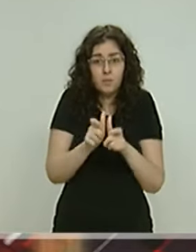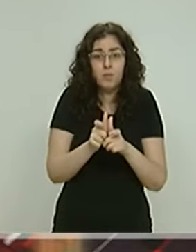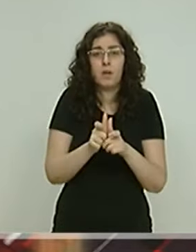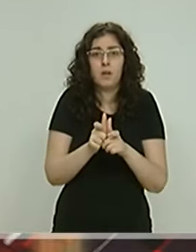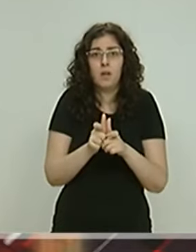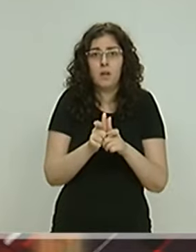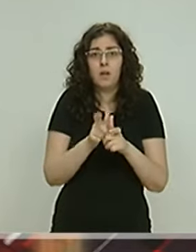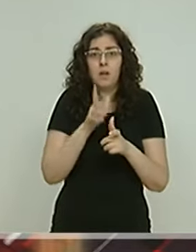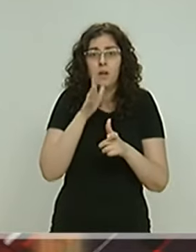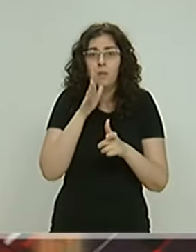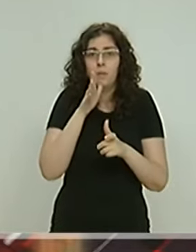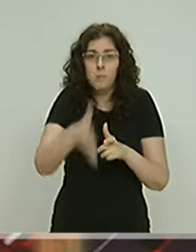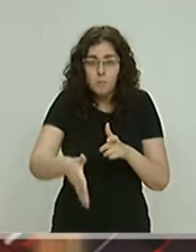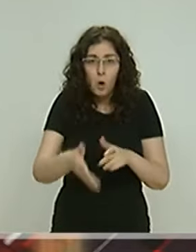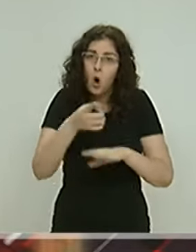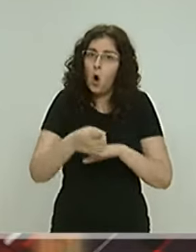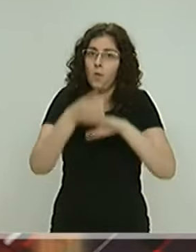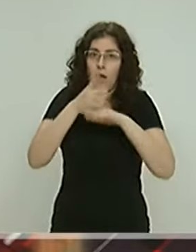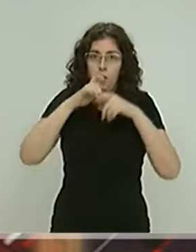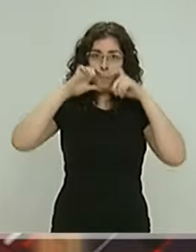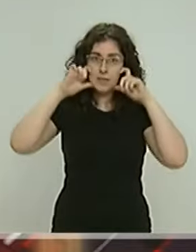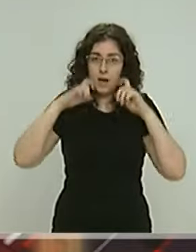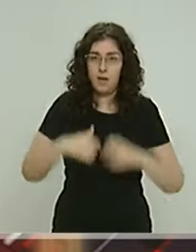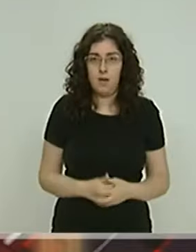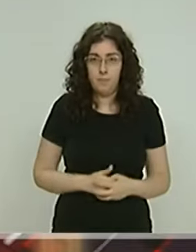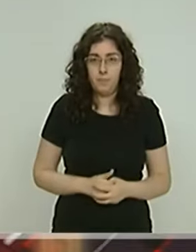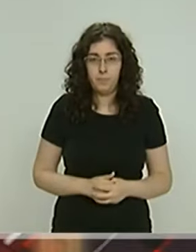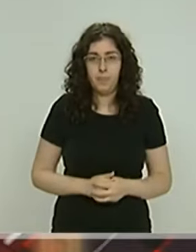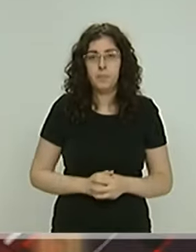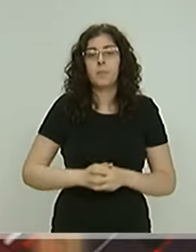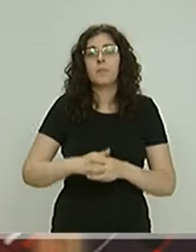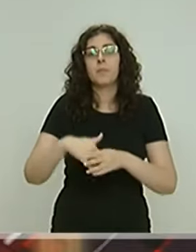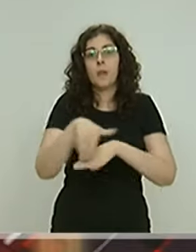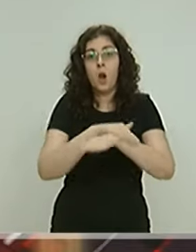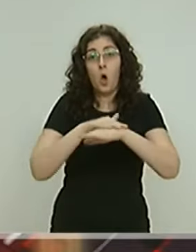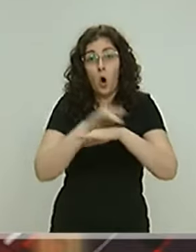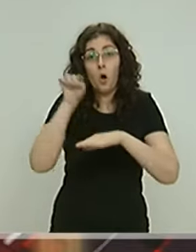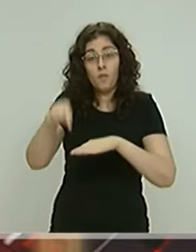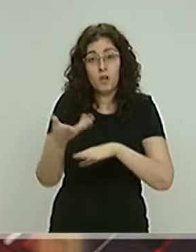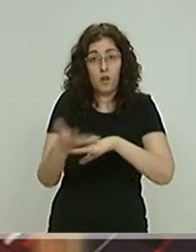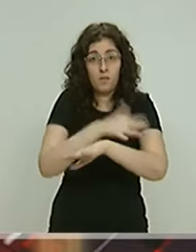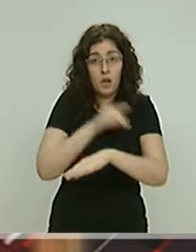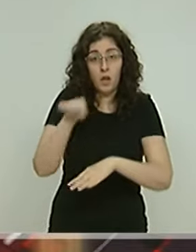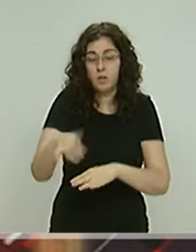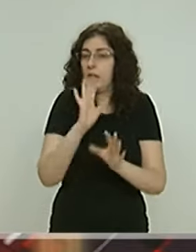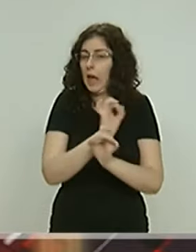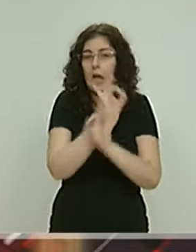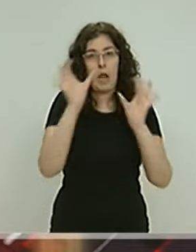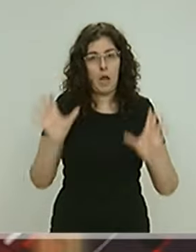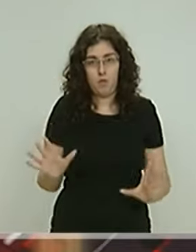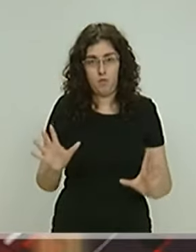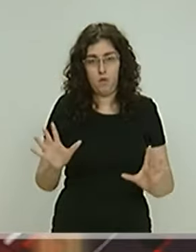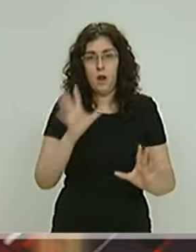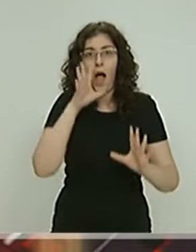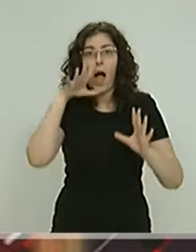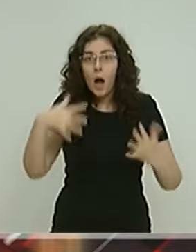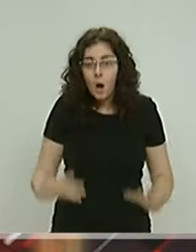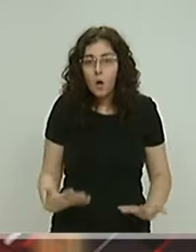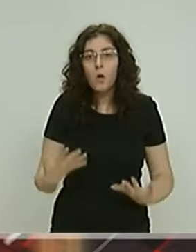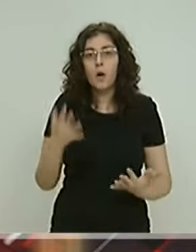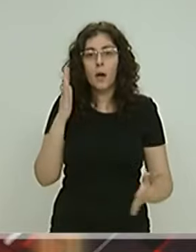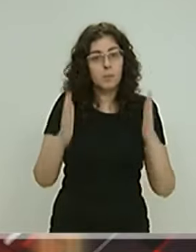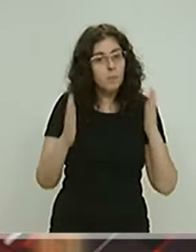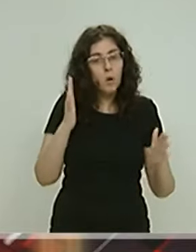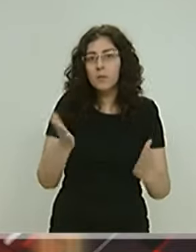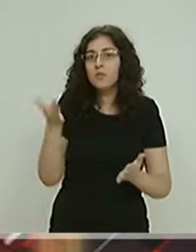a esta nueva obligación. El gobierno de Francina Arbengol, sin embargo, lo tiene claro. Dice que ahora es el momento de